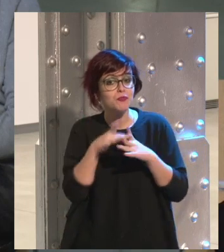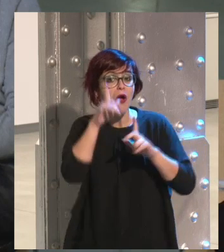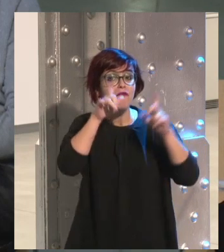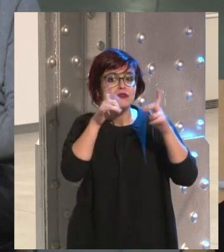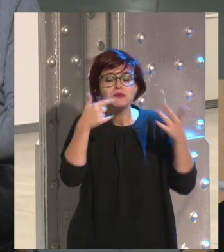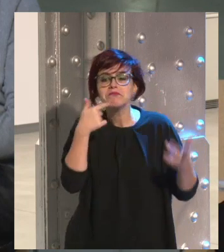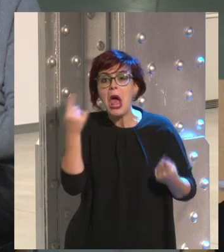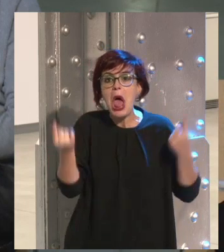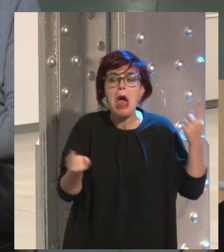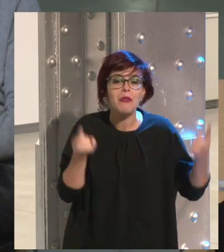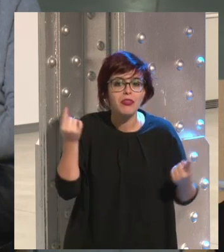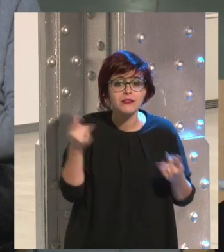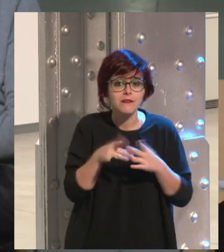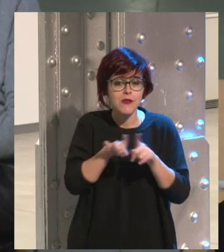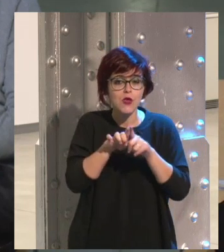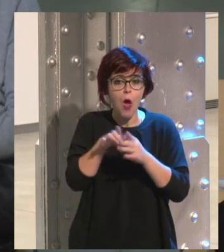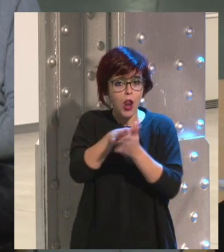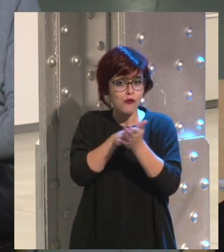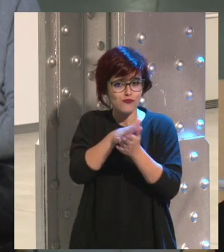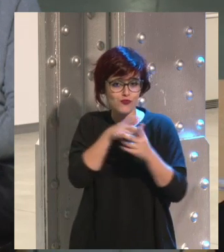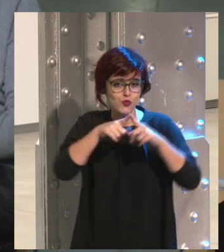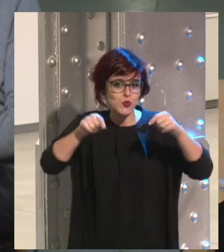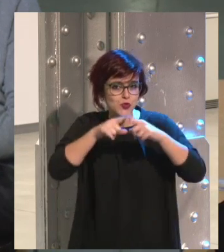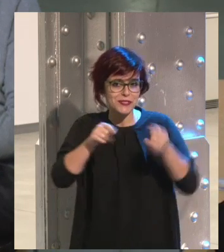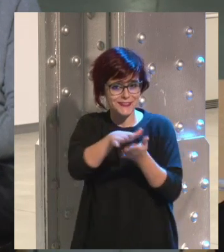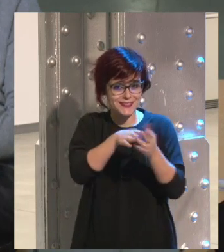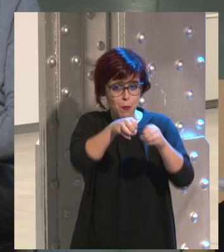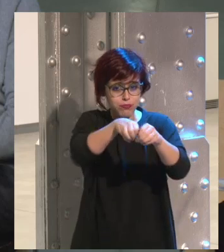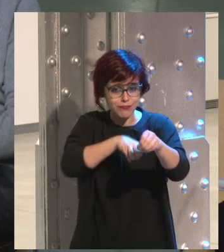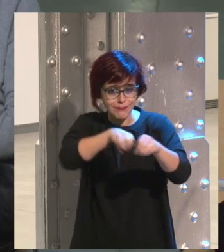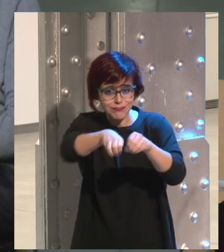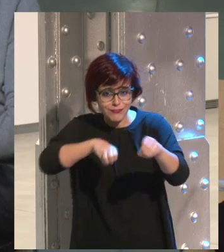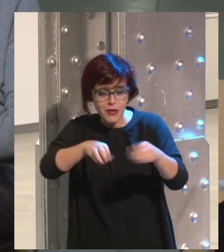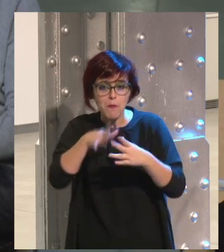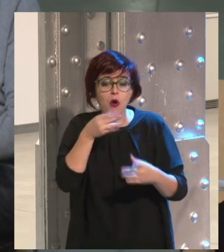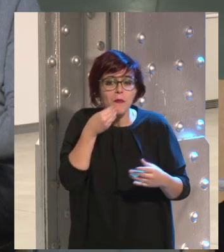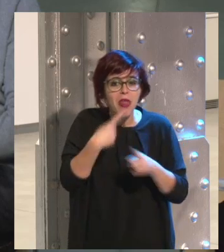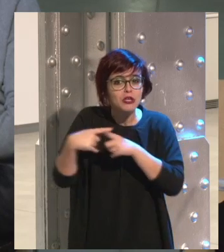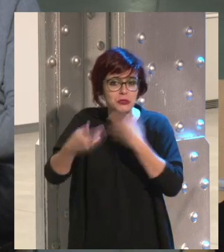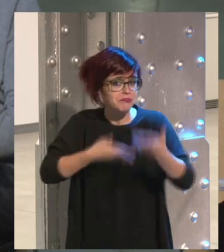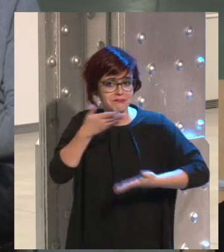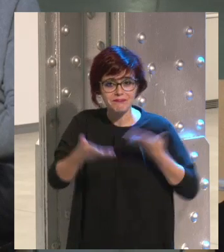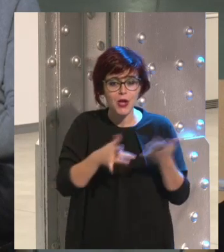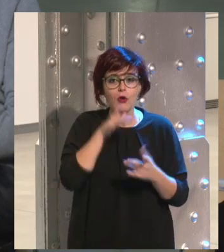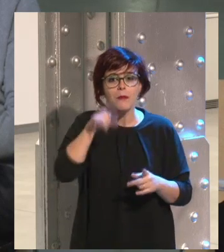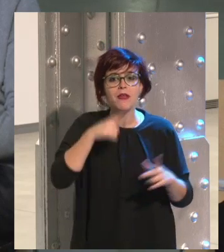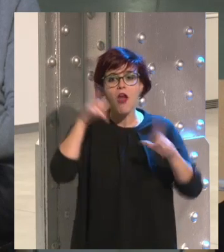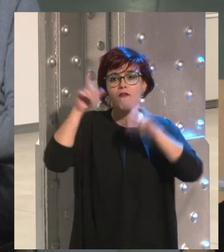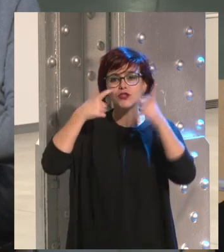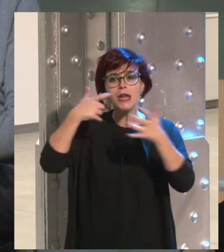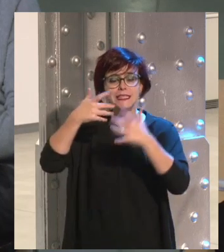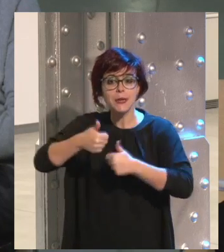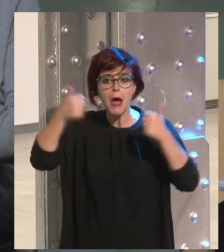fotos a lo mejor a veces de sushi, como tú, de comida, de lo que haces. Y muchos también interesados por la foto más